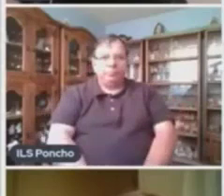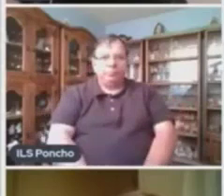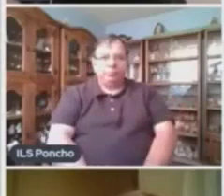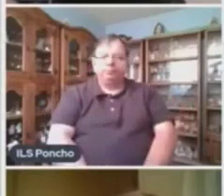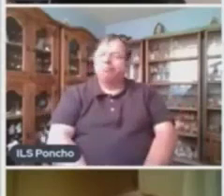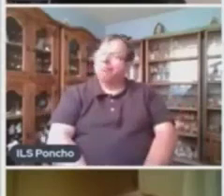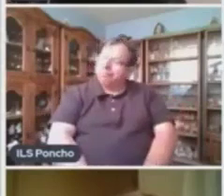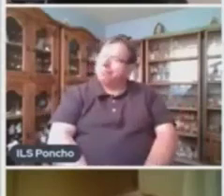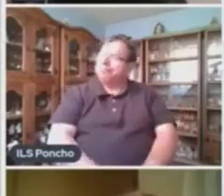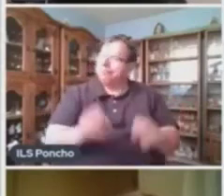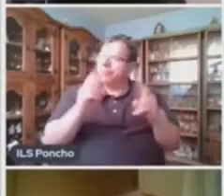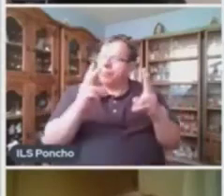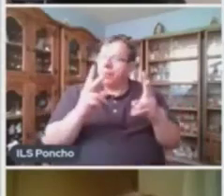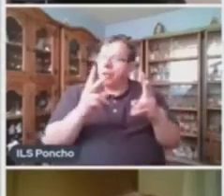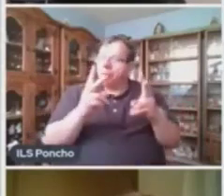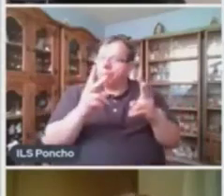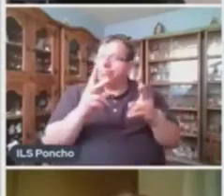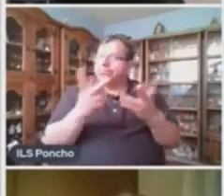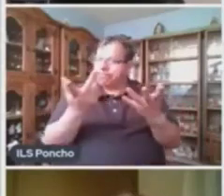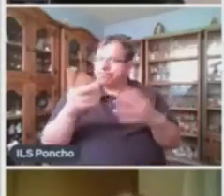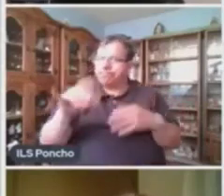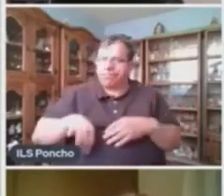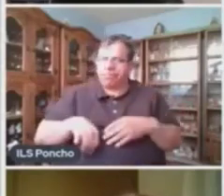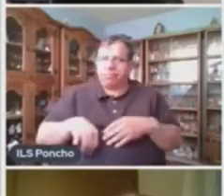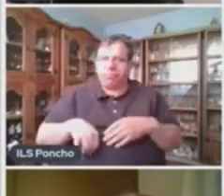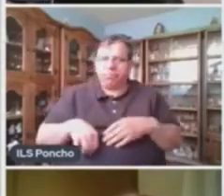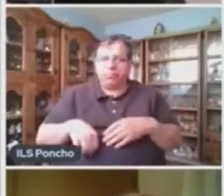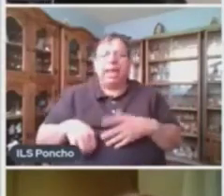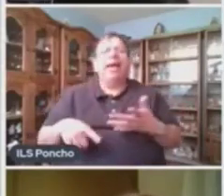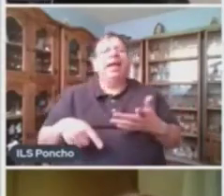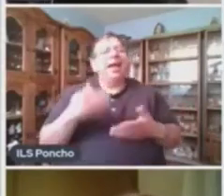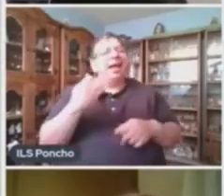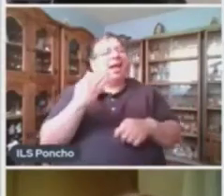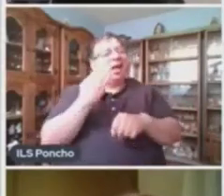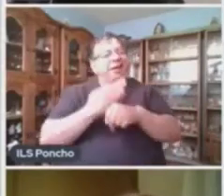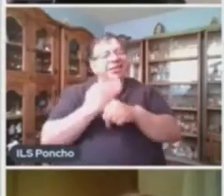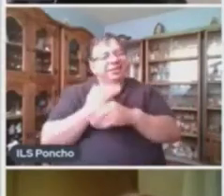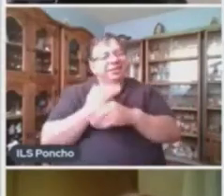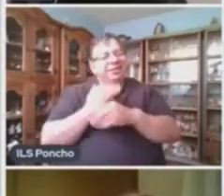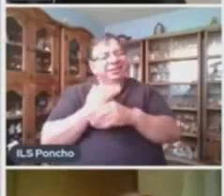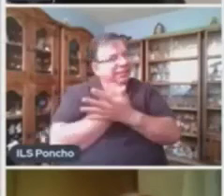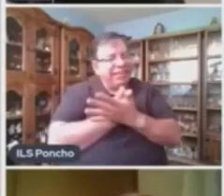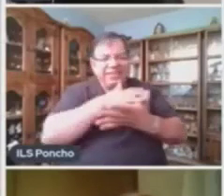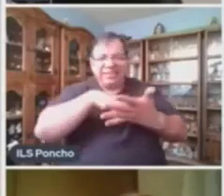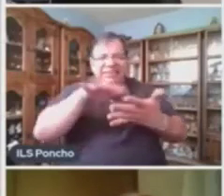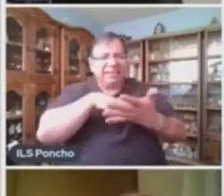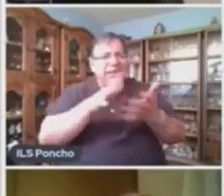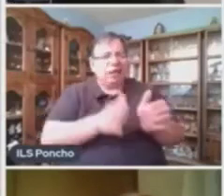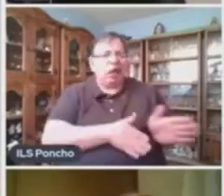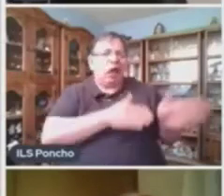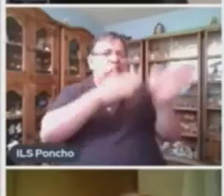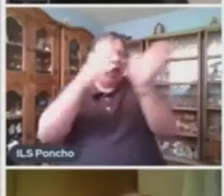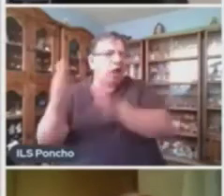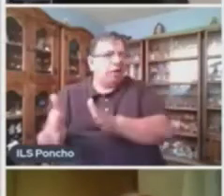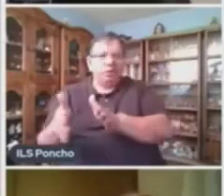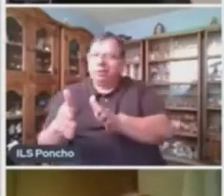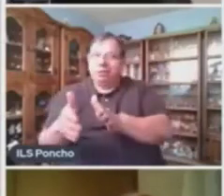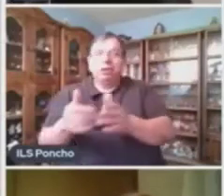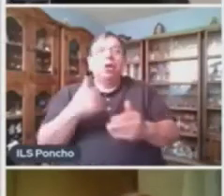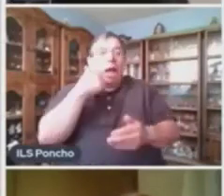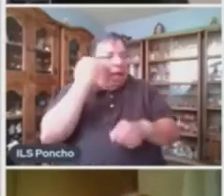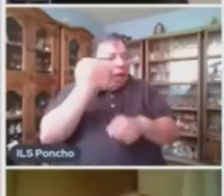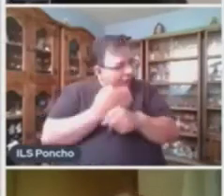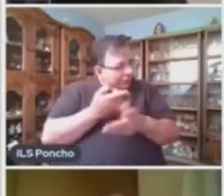Ok Todo esto es muy interesante Ahora estoy bastante motivado por empezar a leer y dejar de posponer mi propósito de hacer de la lectura un hábito